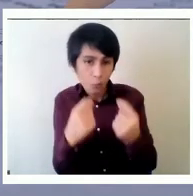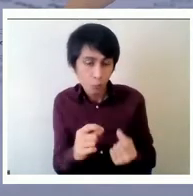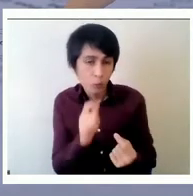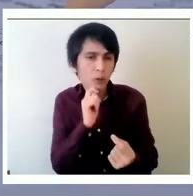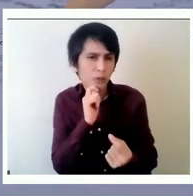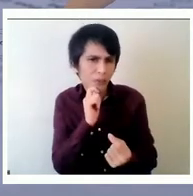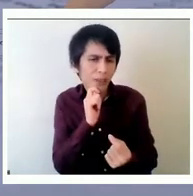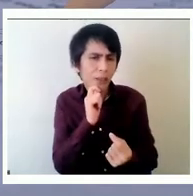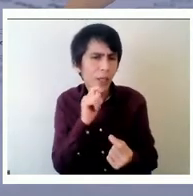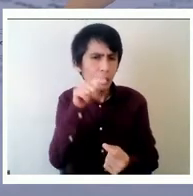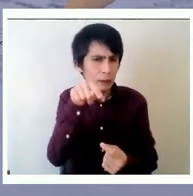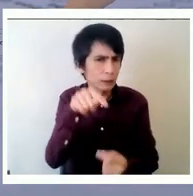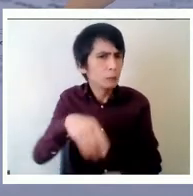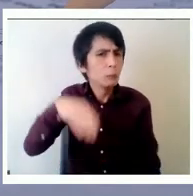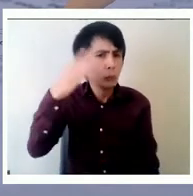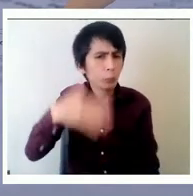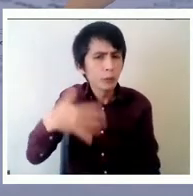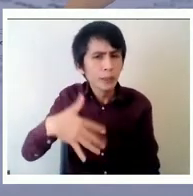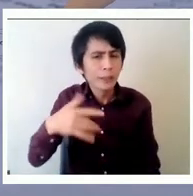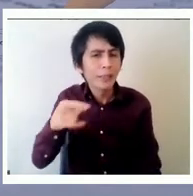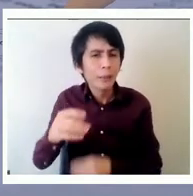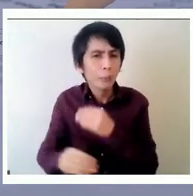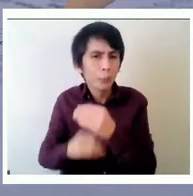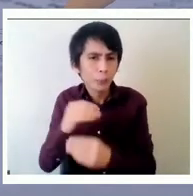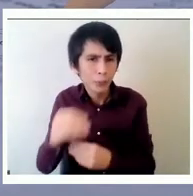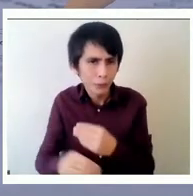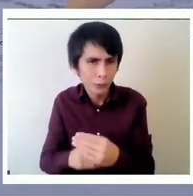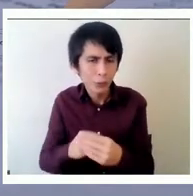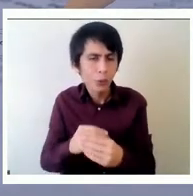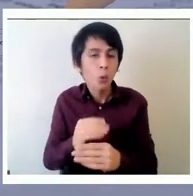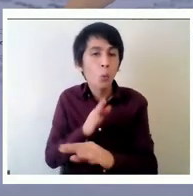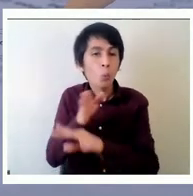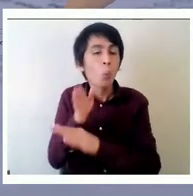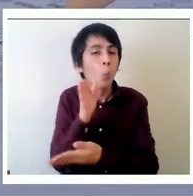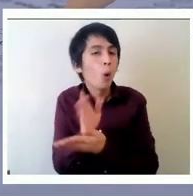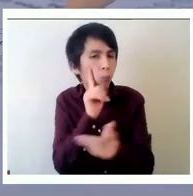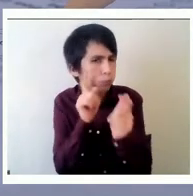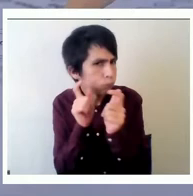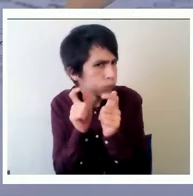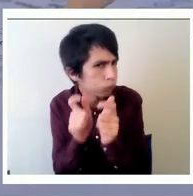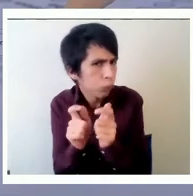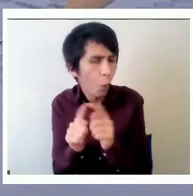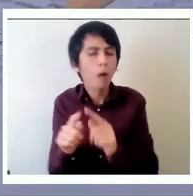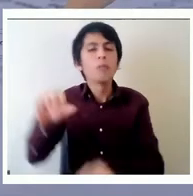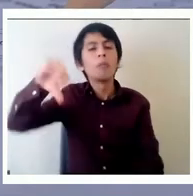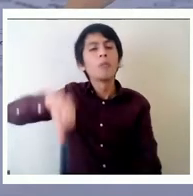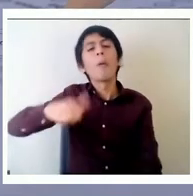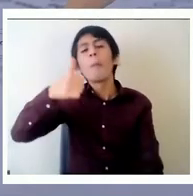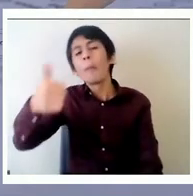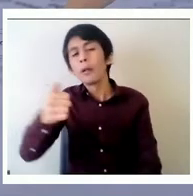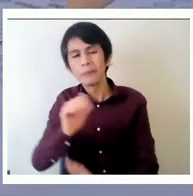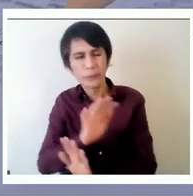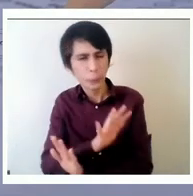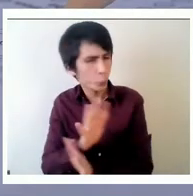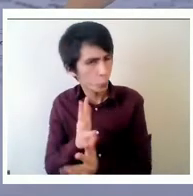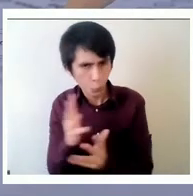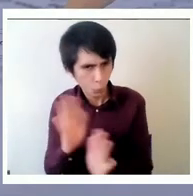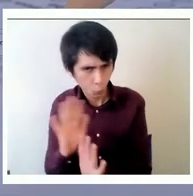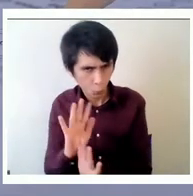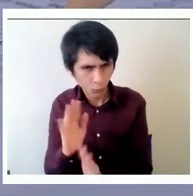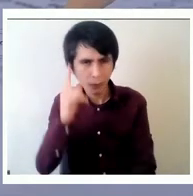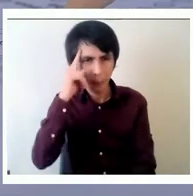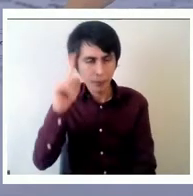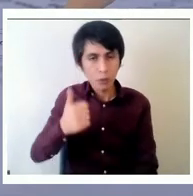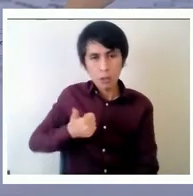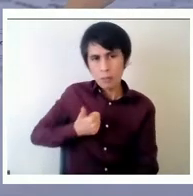un proceso no tanto de juicio pero también los inspectores escolares entran a las escuelas para